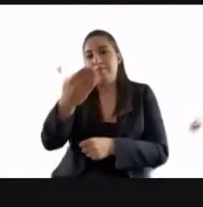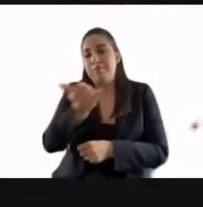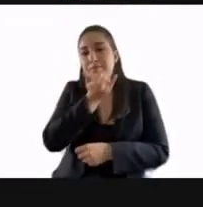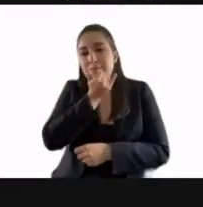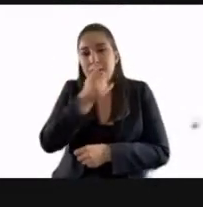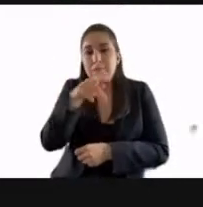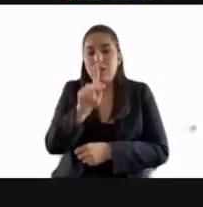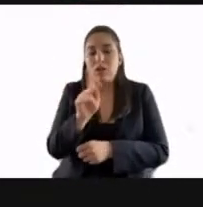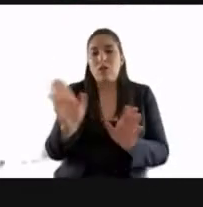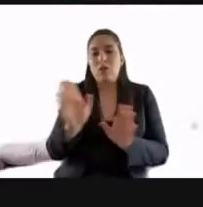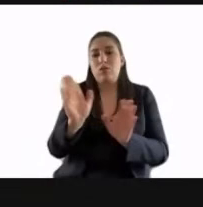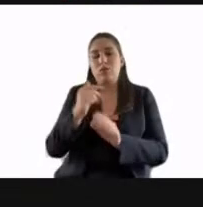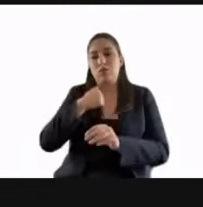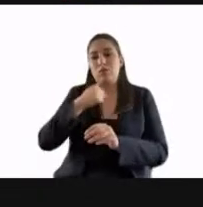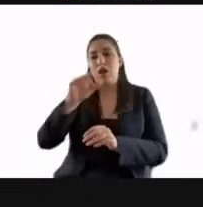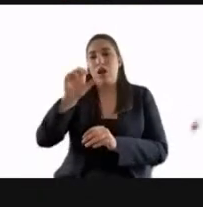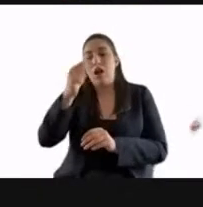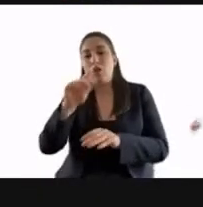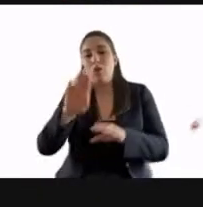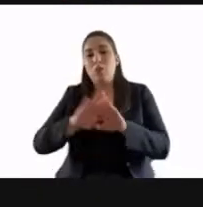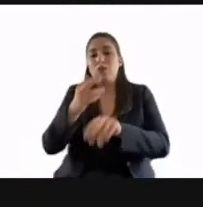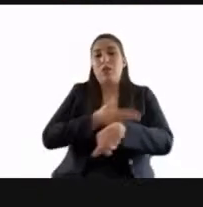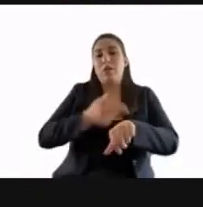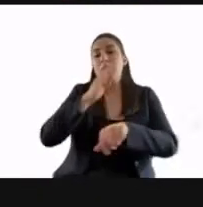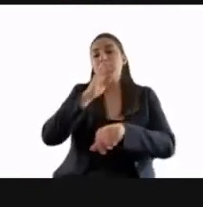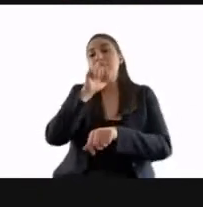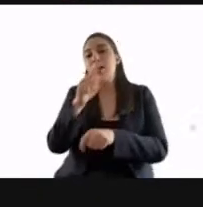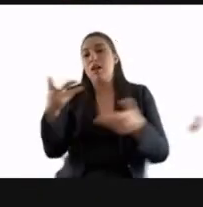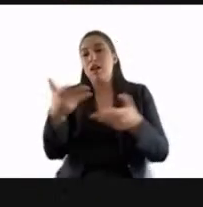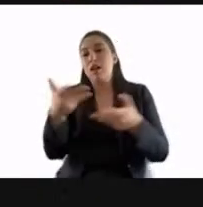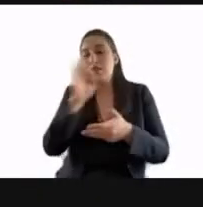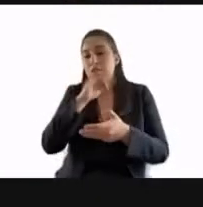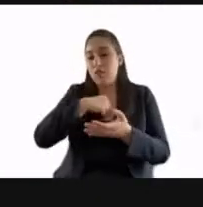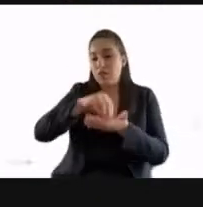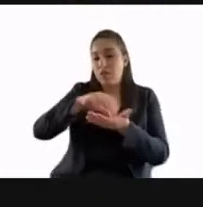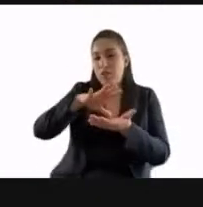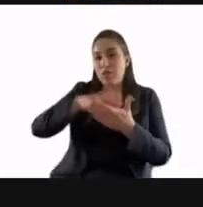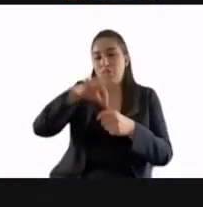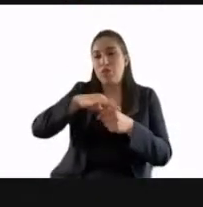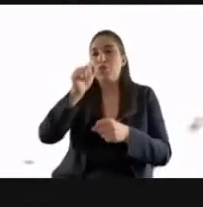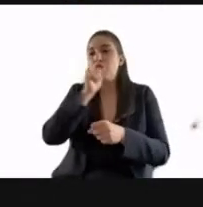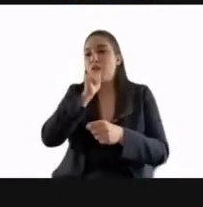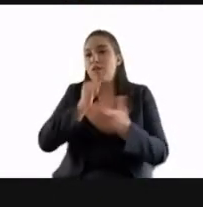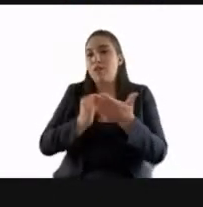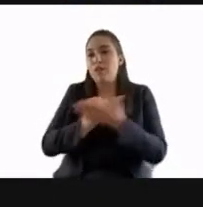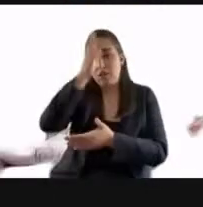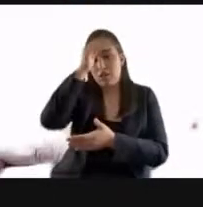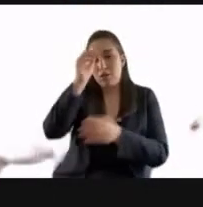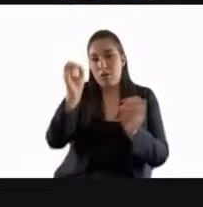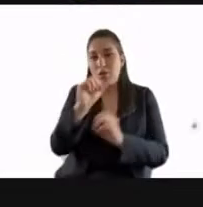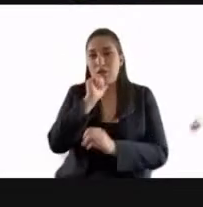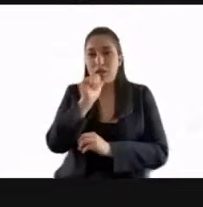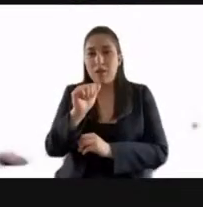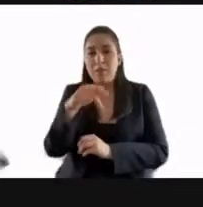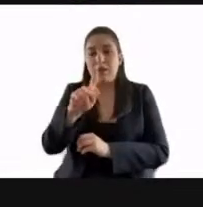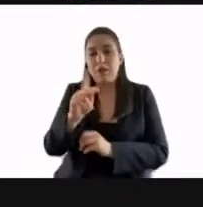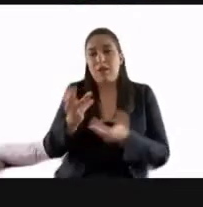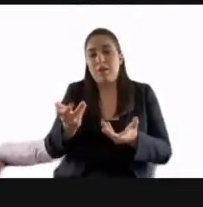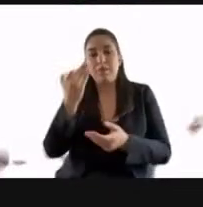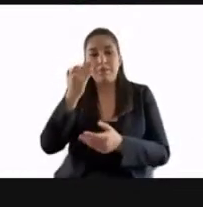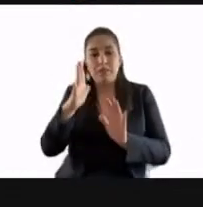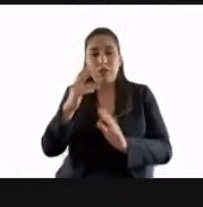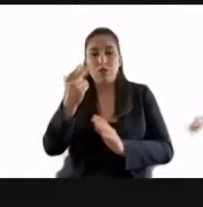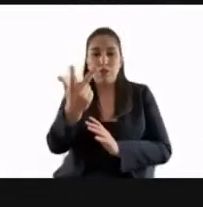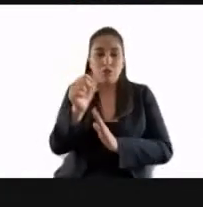quiero que sea un motivo de algún contratiempo legislativo el hecho de que vote cuando no ha salido el acuerdo. Y bueno, pues ya llevamos ocho meses y no